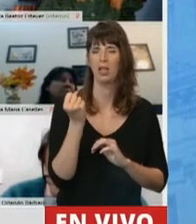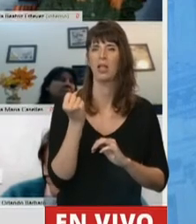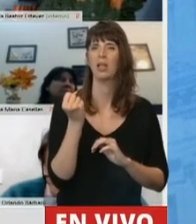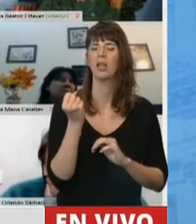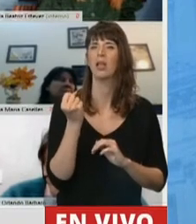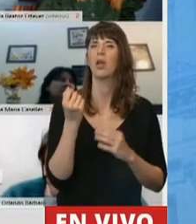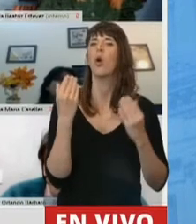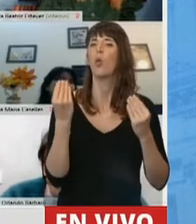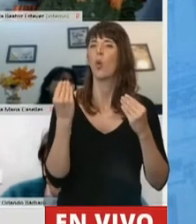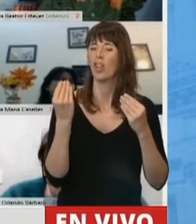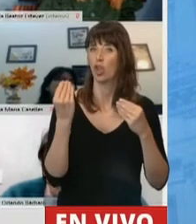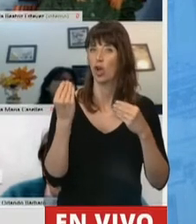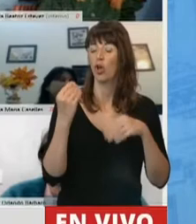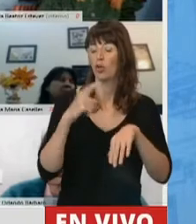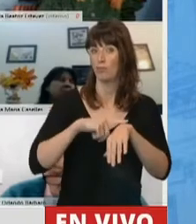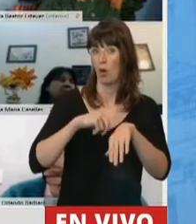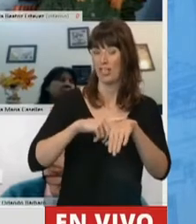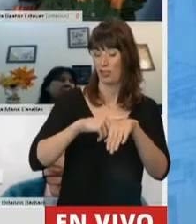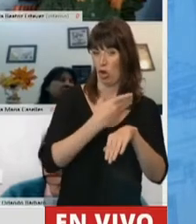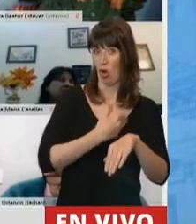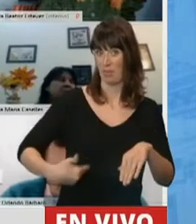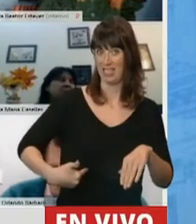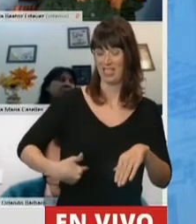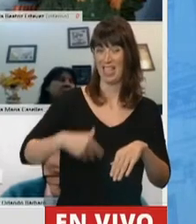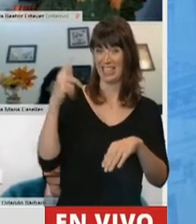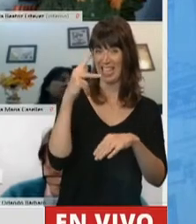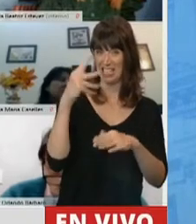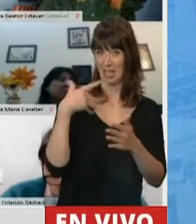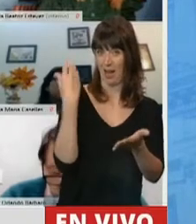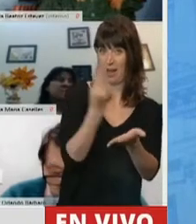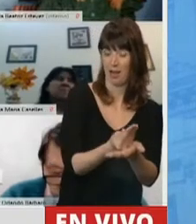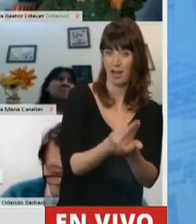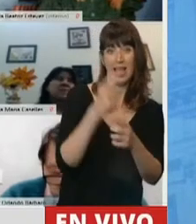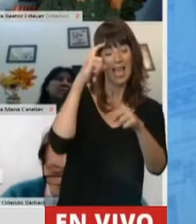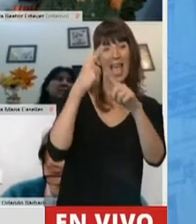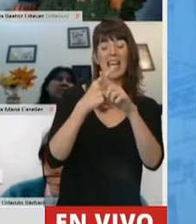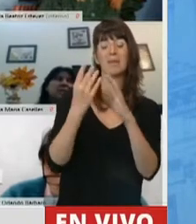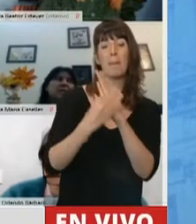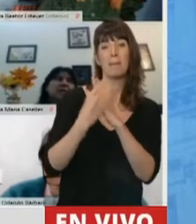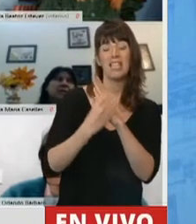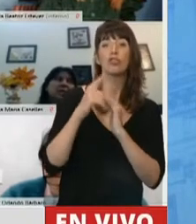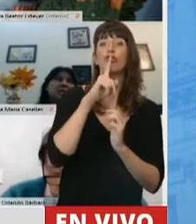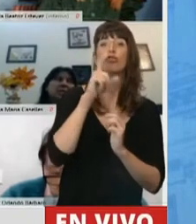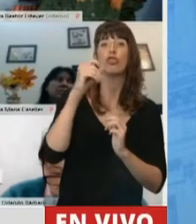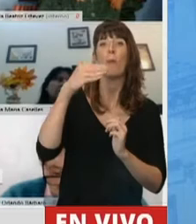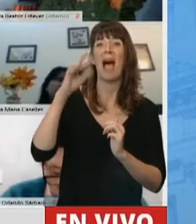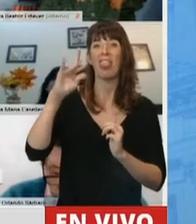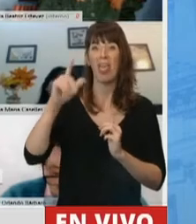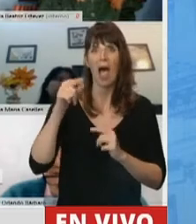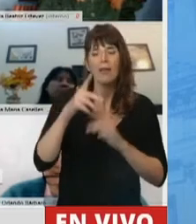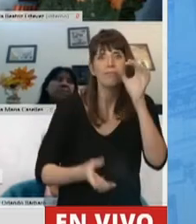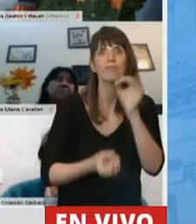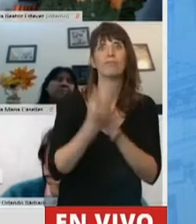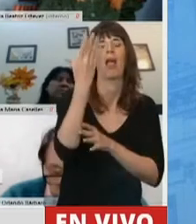cuando durante el gobierno de Néstor Kirchner, el exministro Tomada impulsó la ley de teletrabajo.